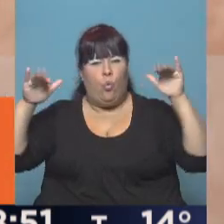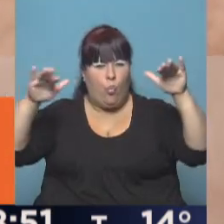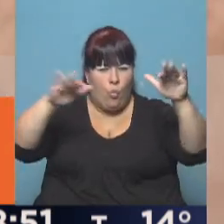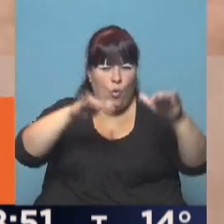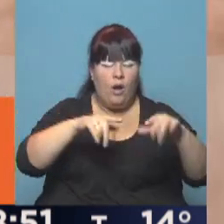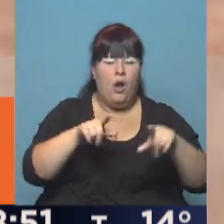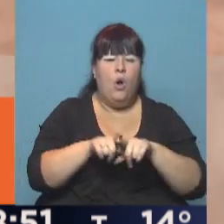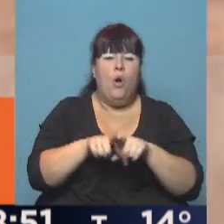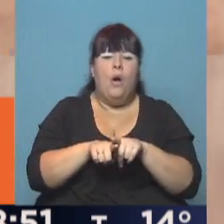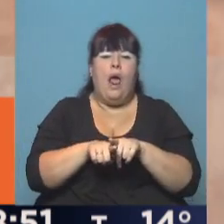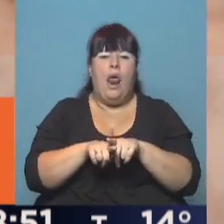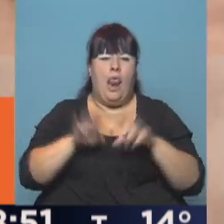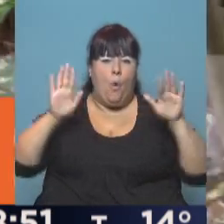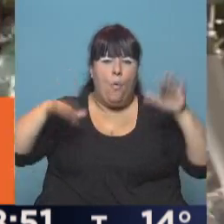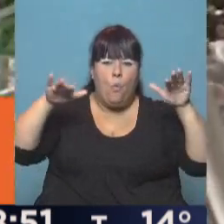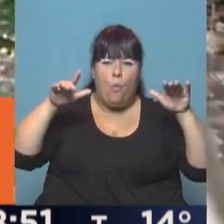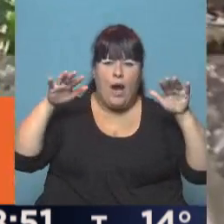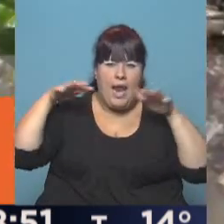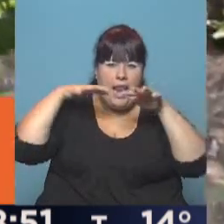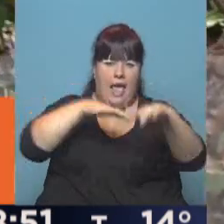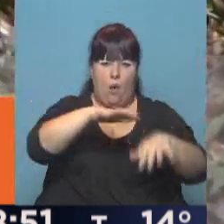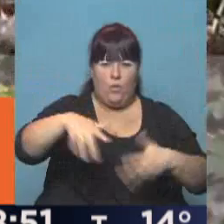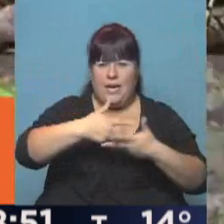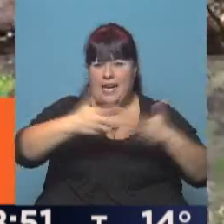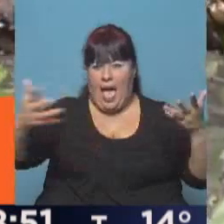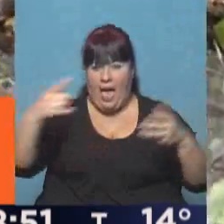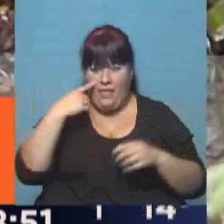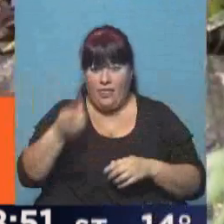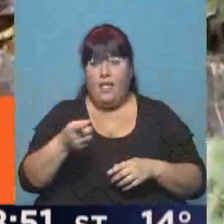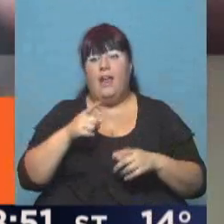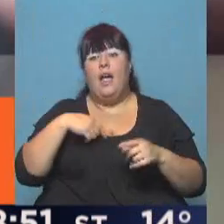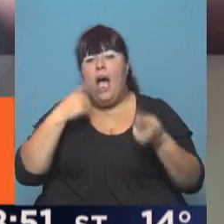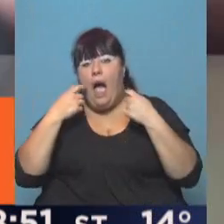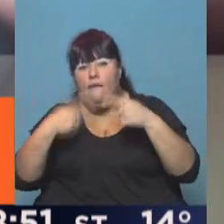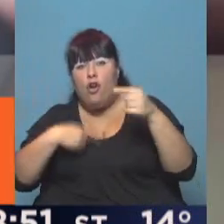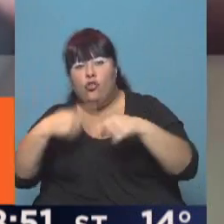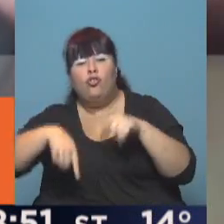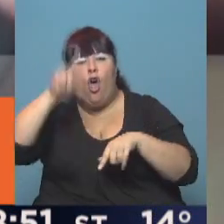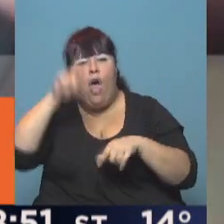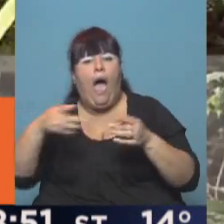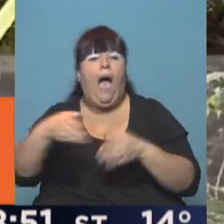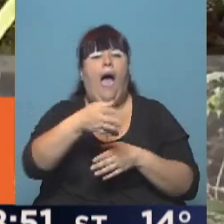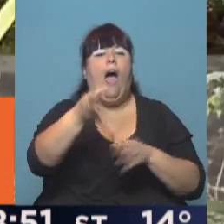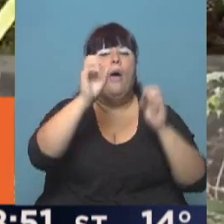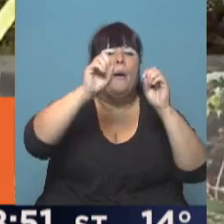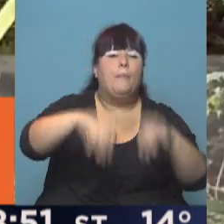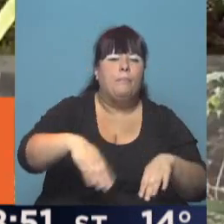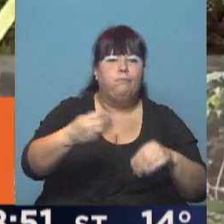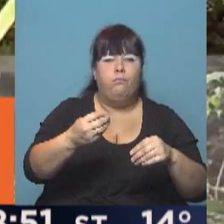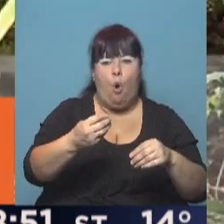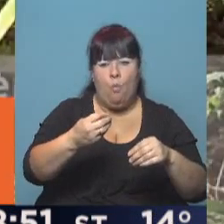en esta población tan grande que se ve, seguirlas durante el día para ver dónde bajan,